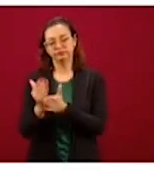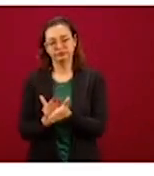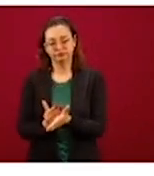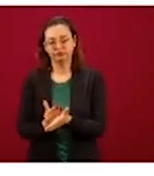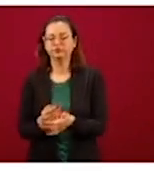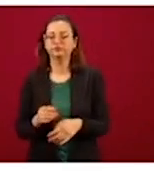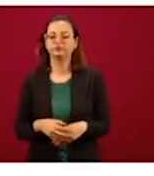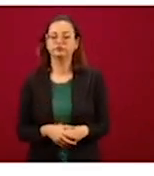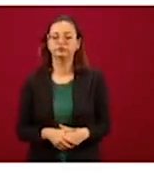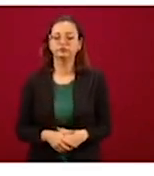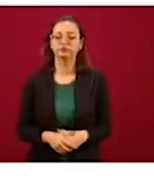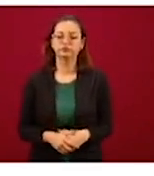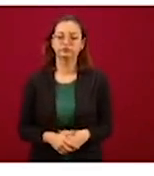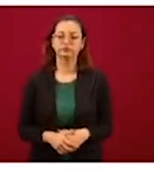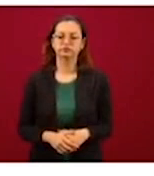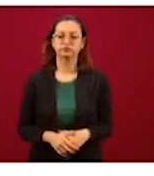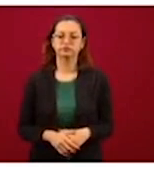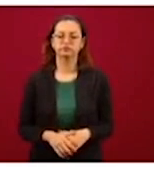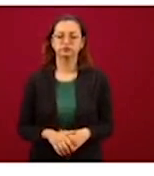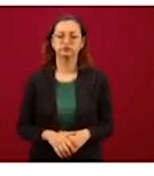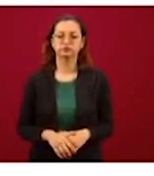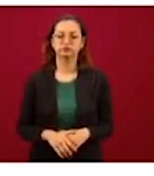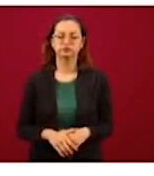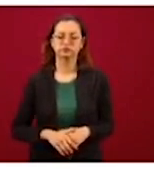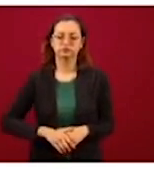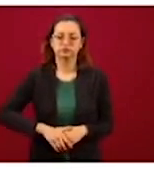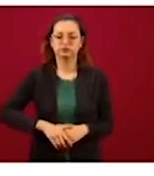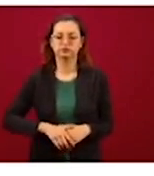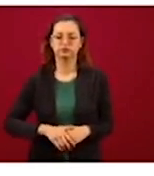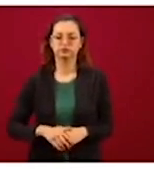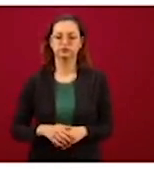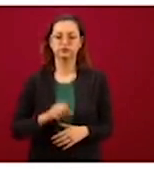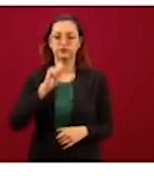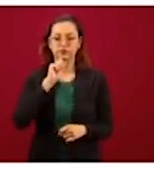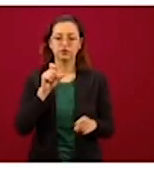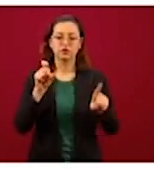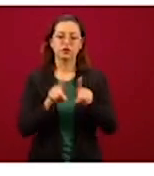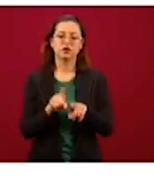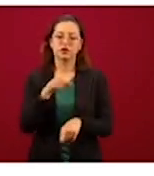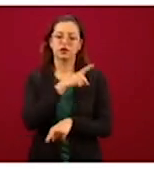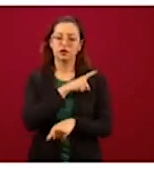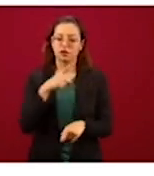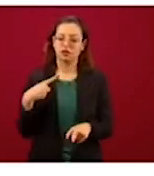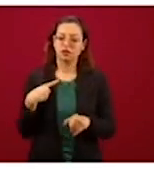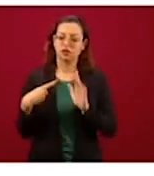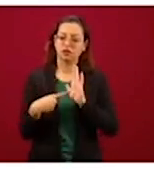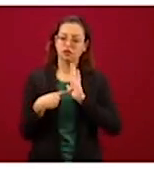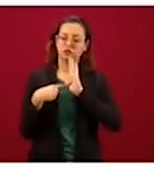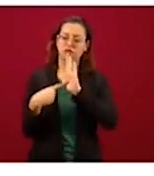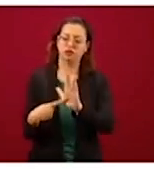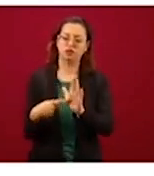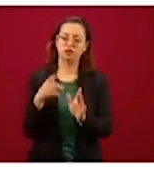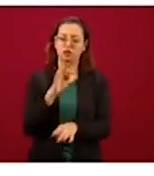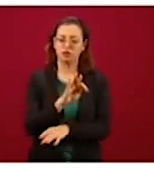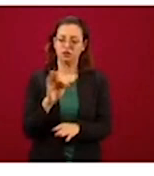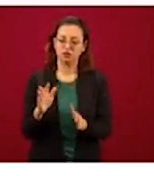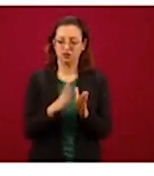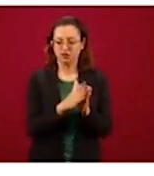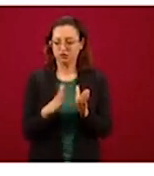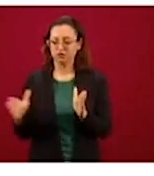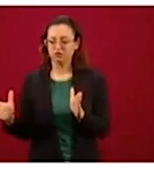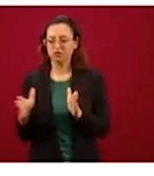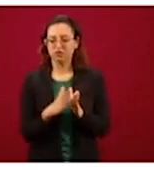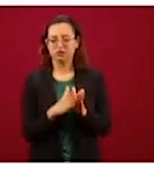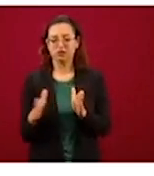también tenemos que anotar que con esta alrededor de esta fecha se ubica